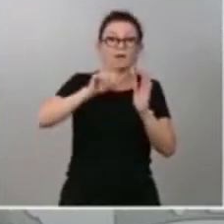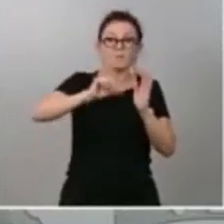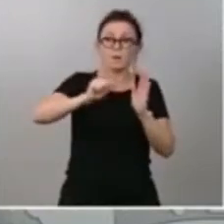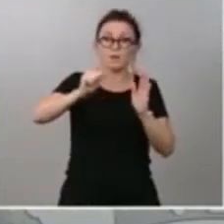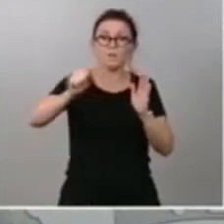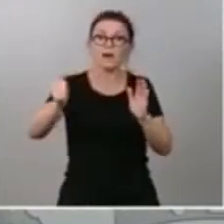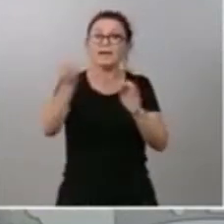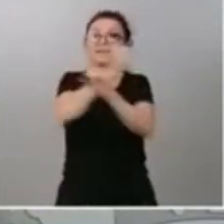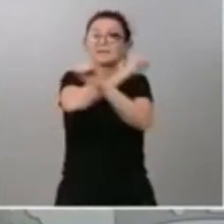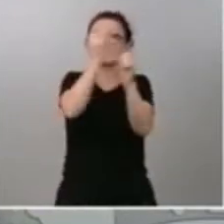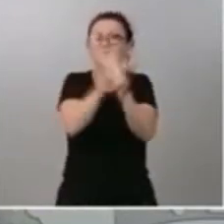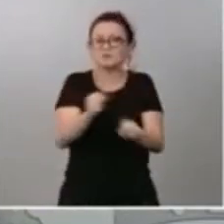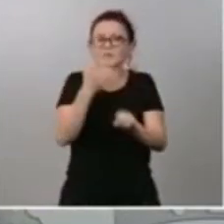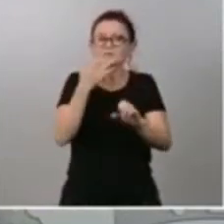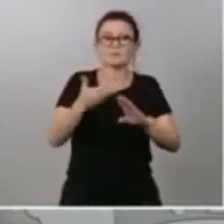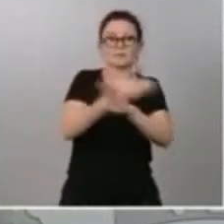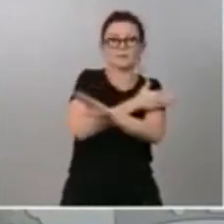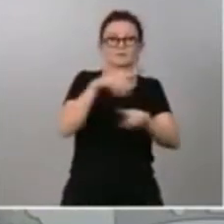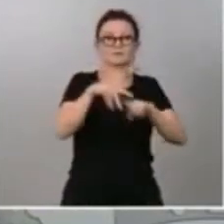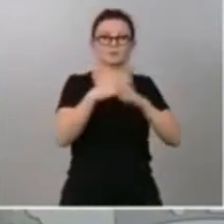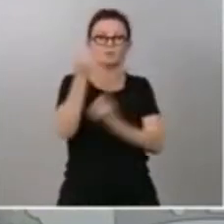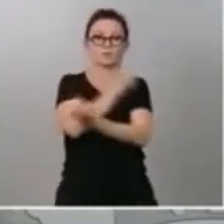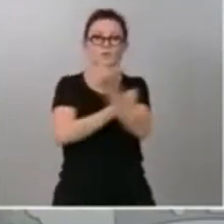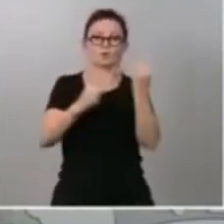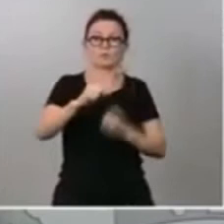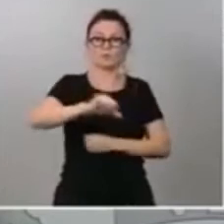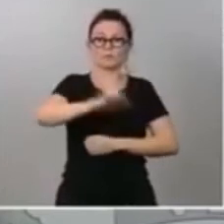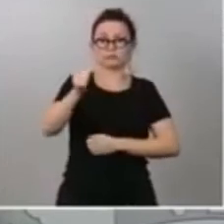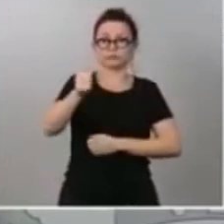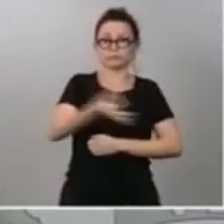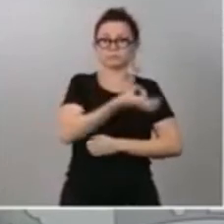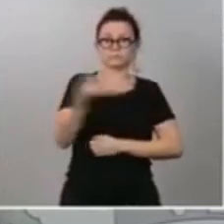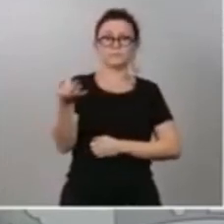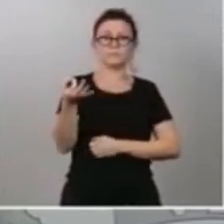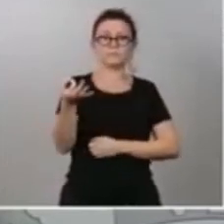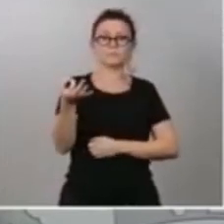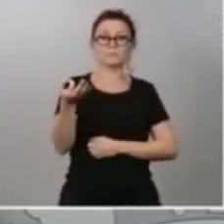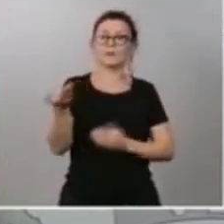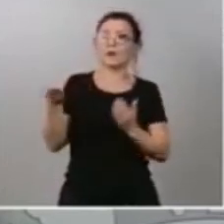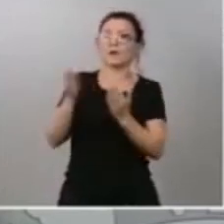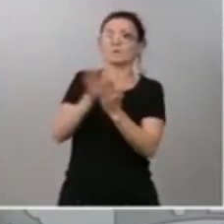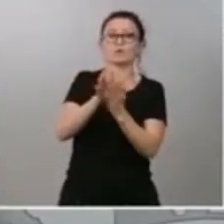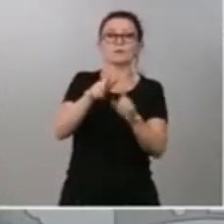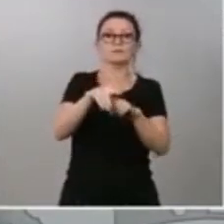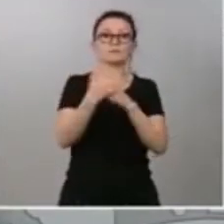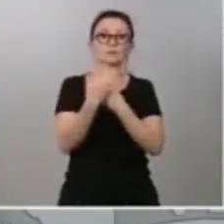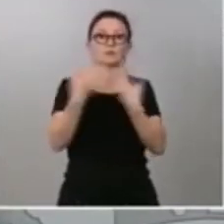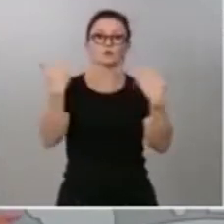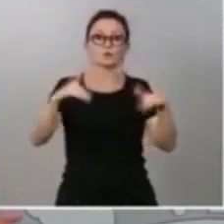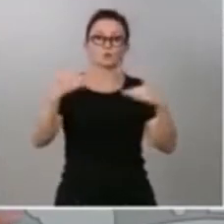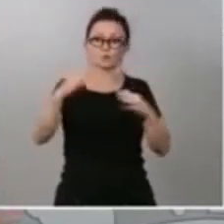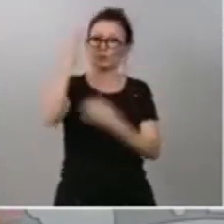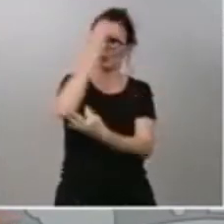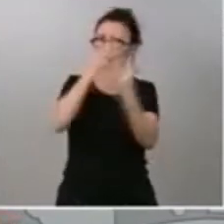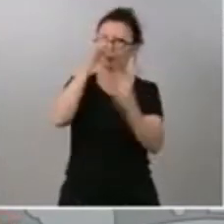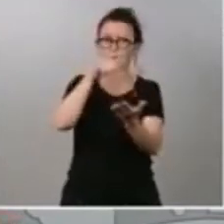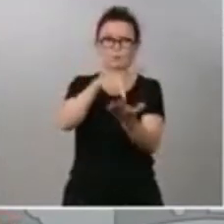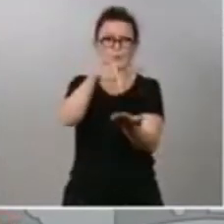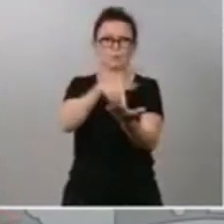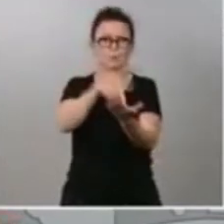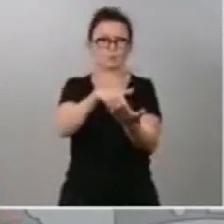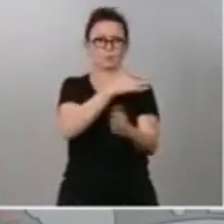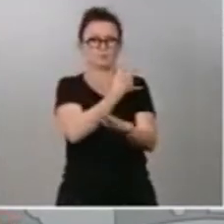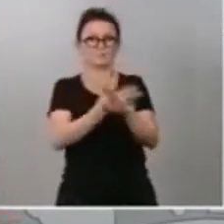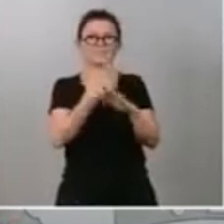imprescindible para sustentar este esfuerzo. Afrontamos una situación de máxima exigencia, inédita en los últimos 70 años